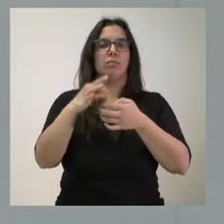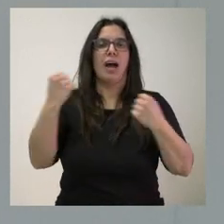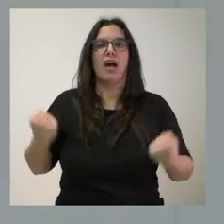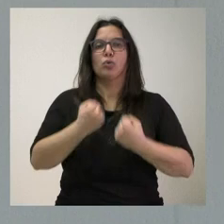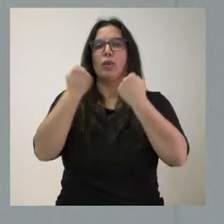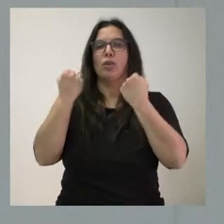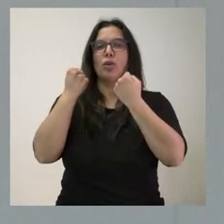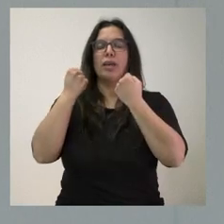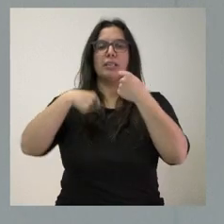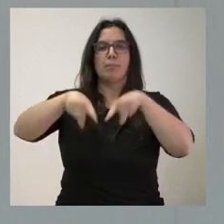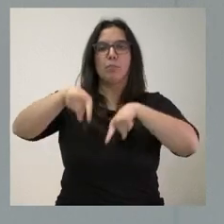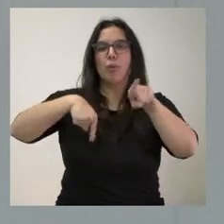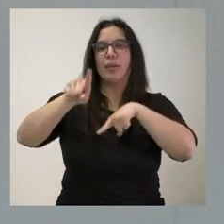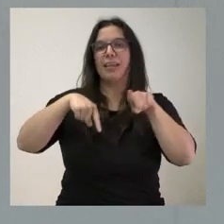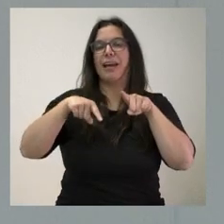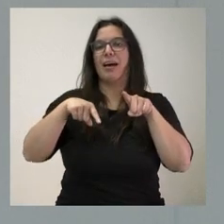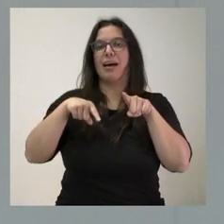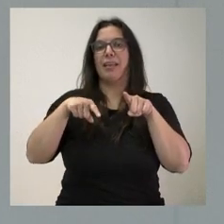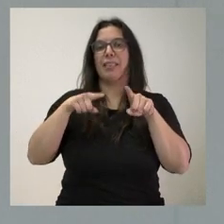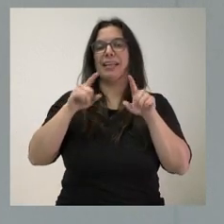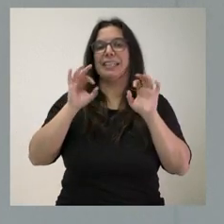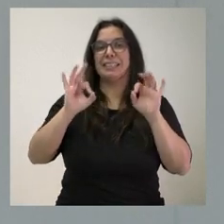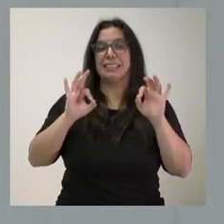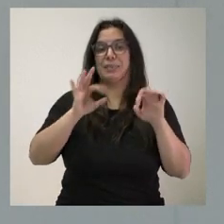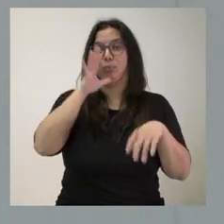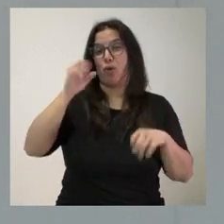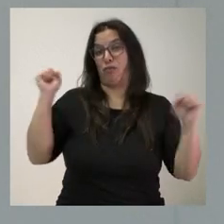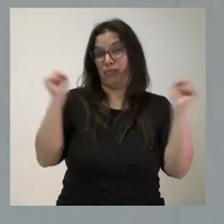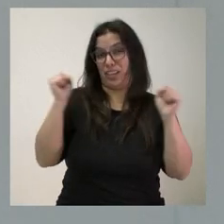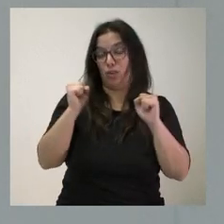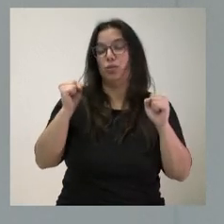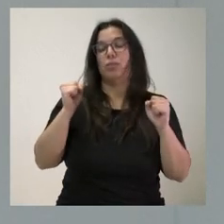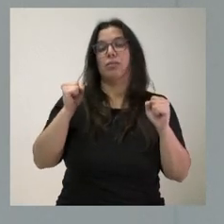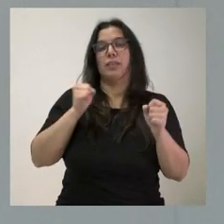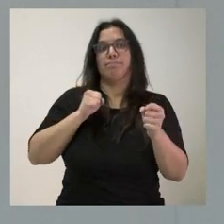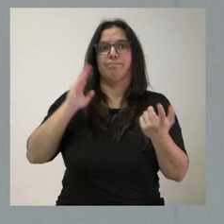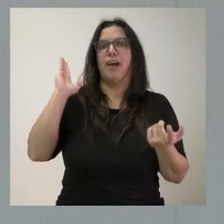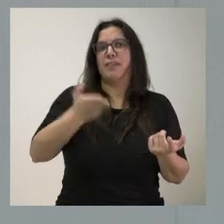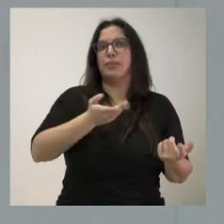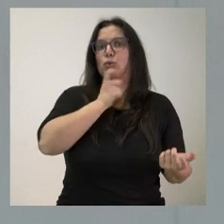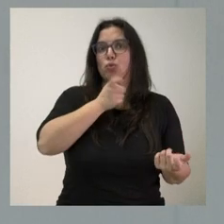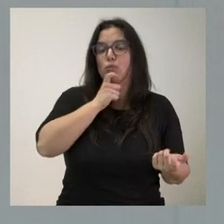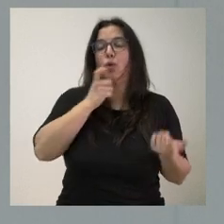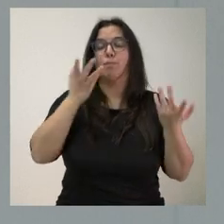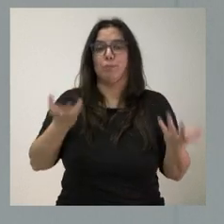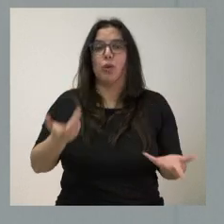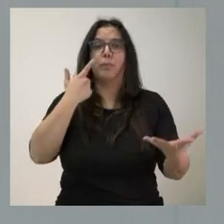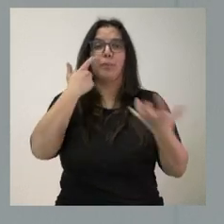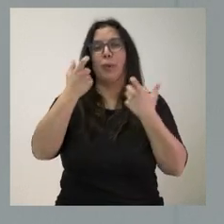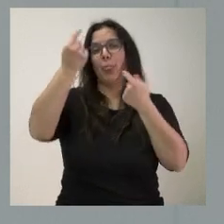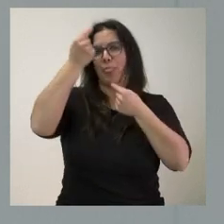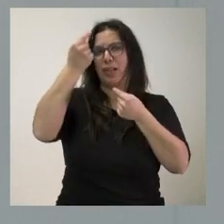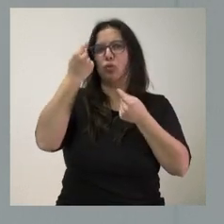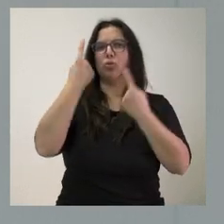movilidad en el contexto de la ola de frío y el impacto que está teniendo, significarle algunos datos